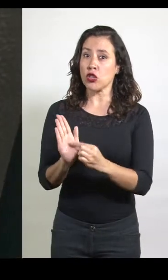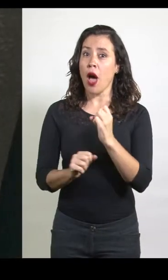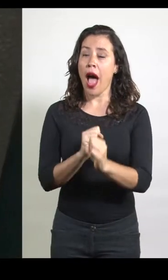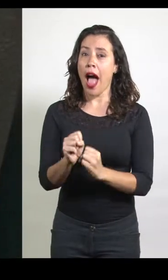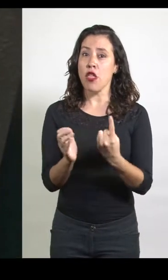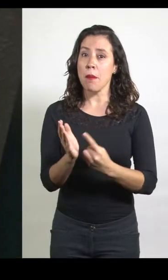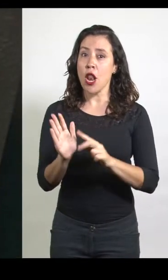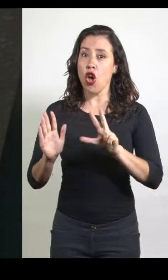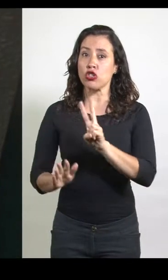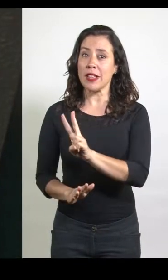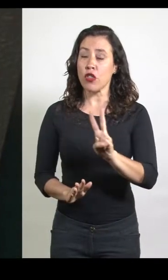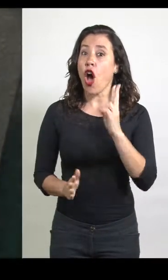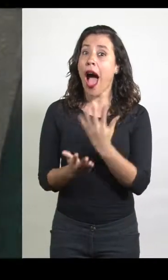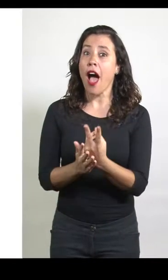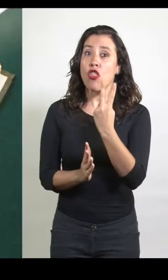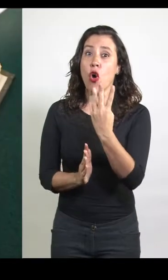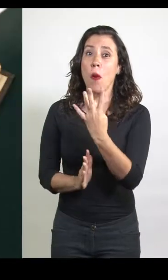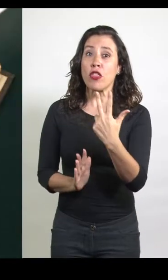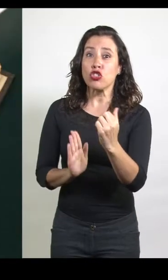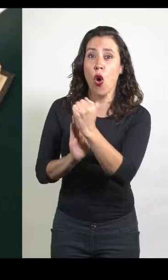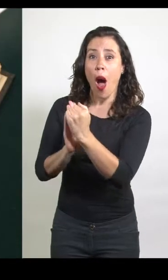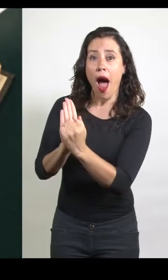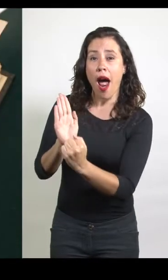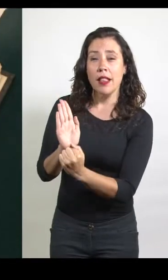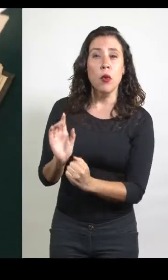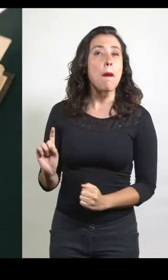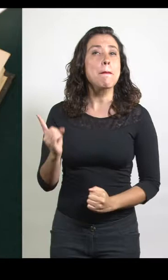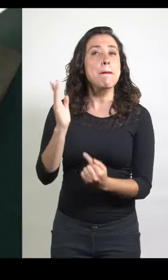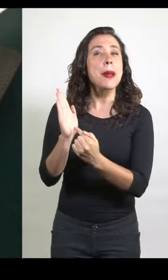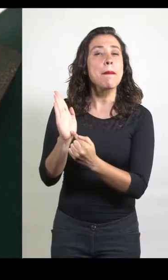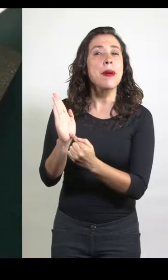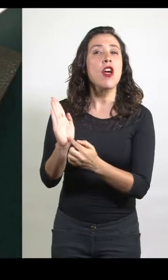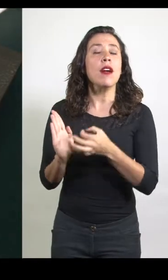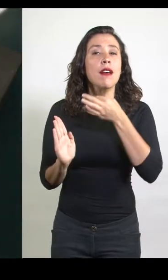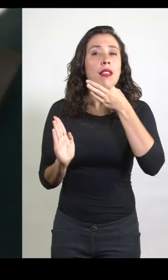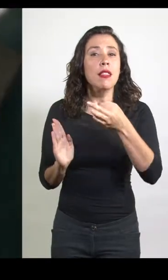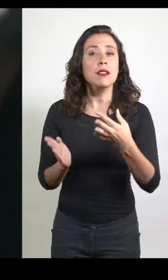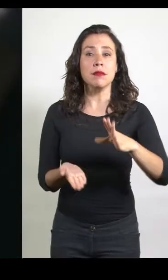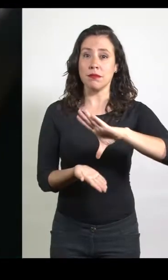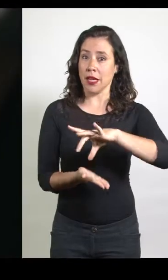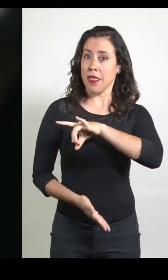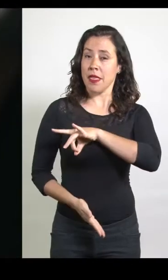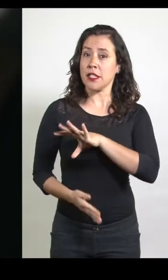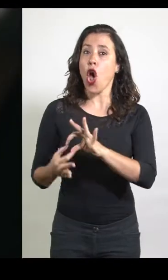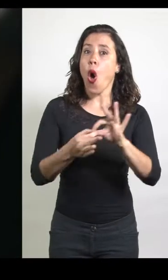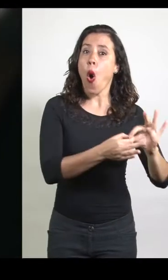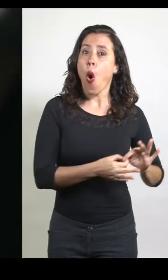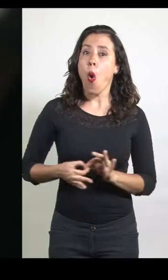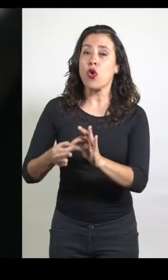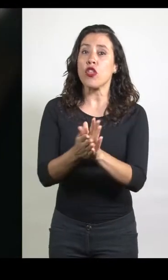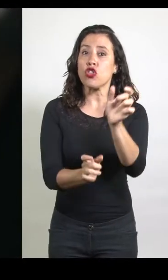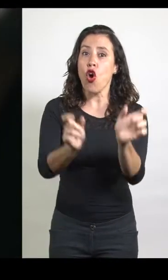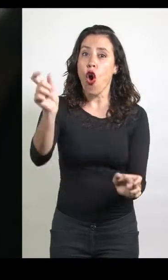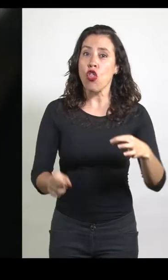año 1822 tuvo 248 artículos, siendo el primero de ellos el que determinó que la nación chilena es la unión de todos los